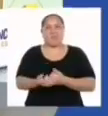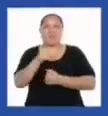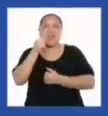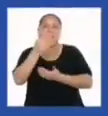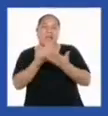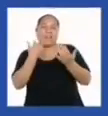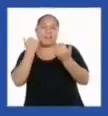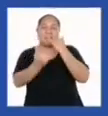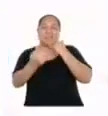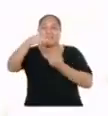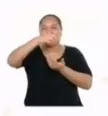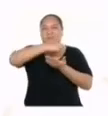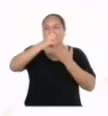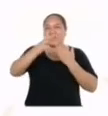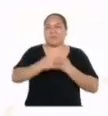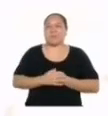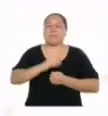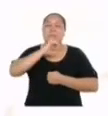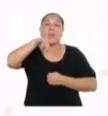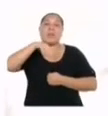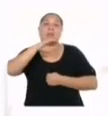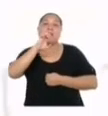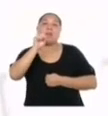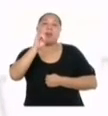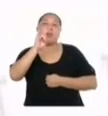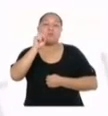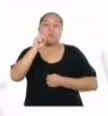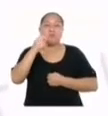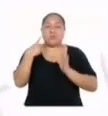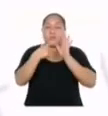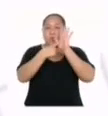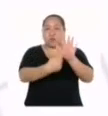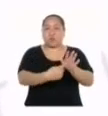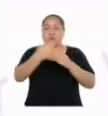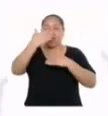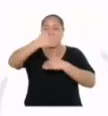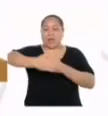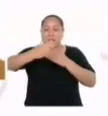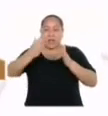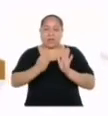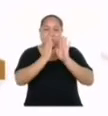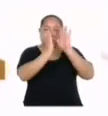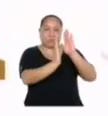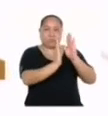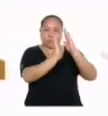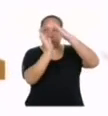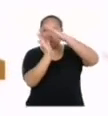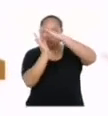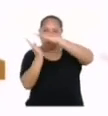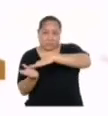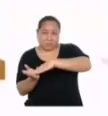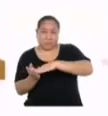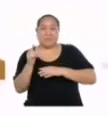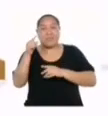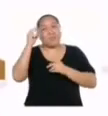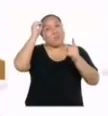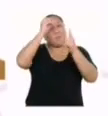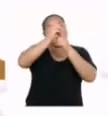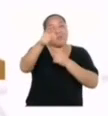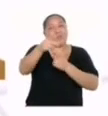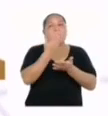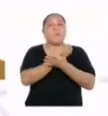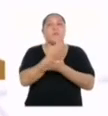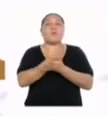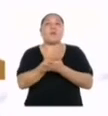con el programa ¿sí? Jesús nos mostró una caja en diferentes posiciones hace un momento. El reto que cumplirán